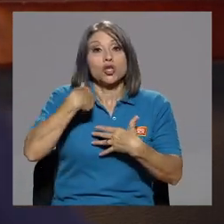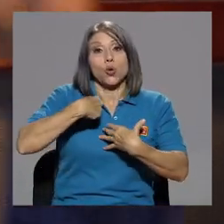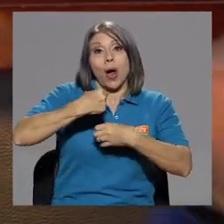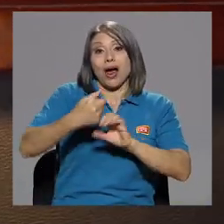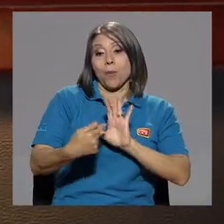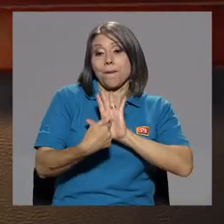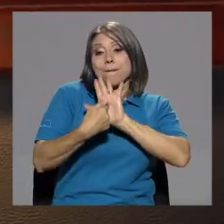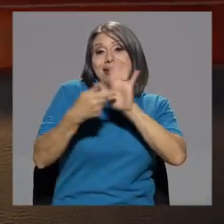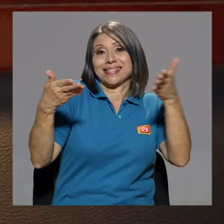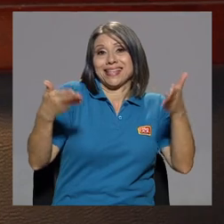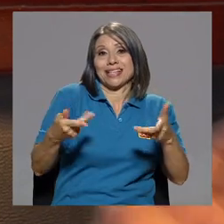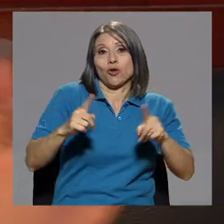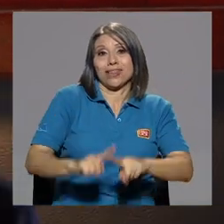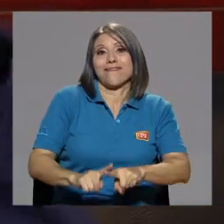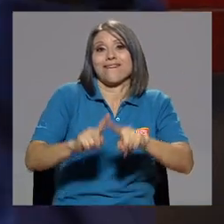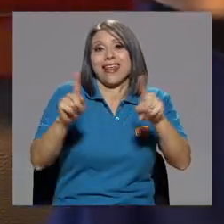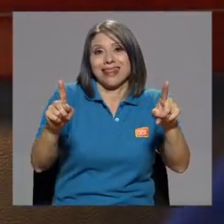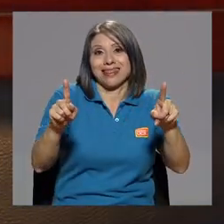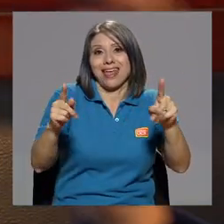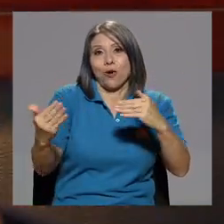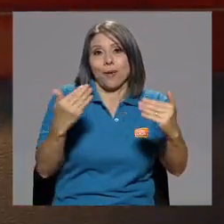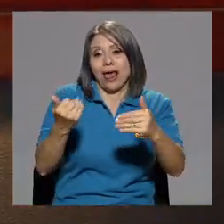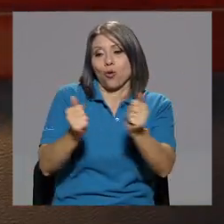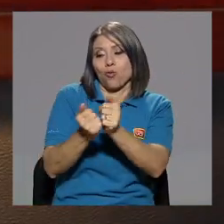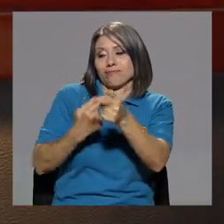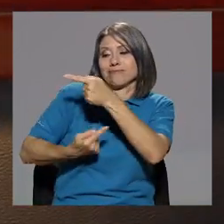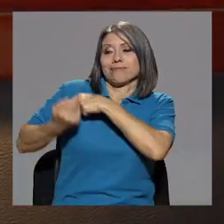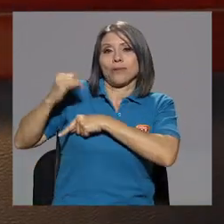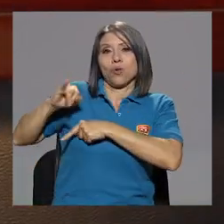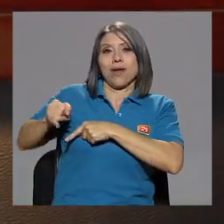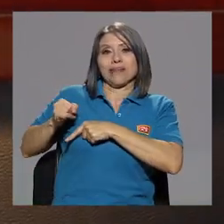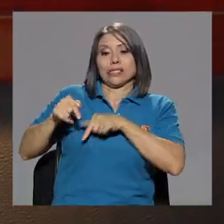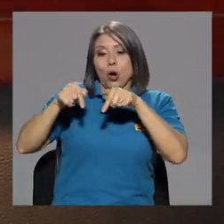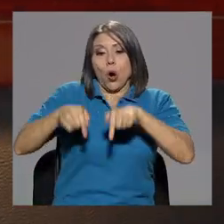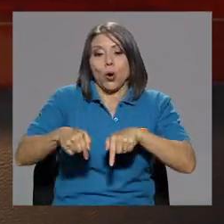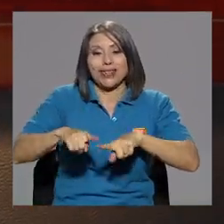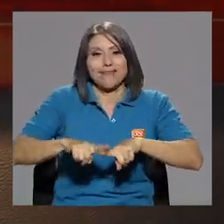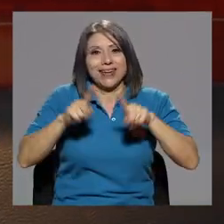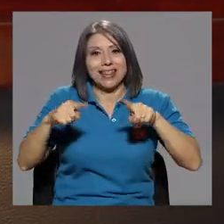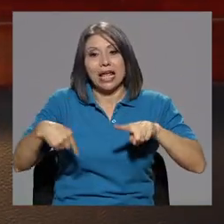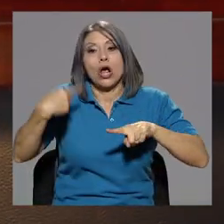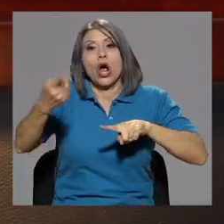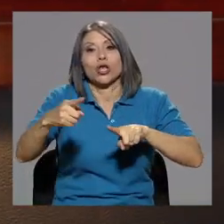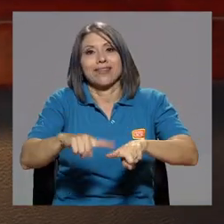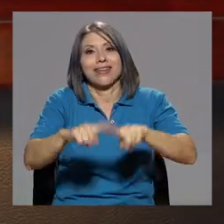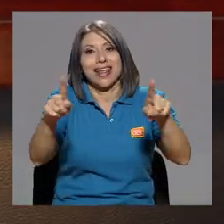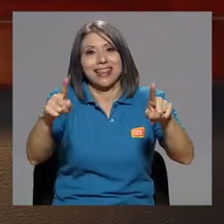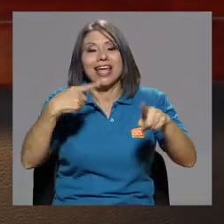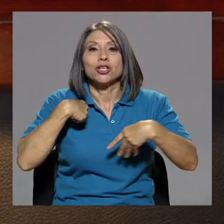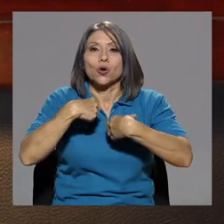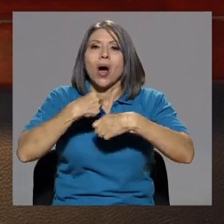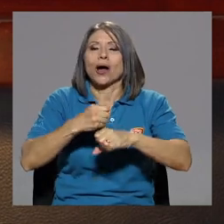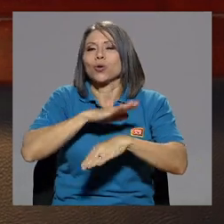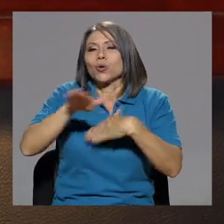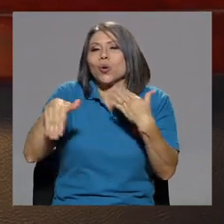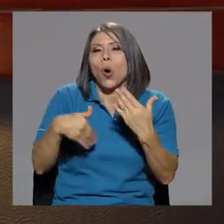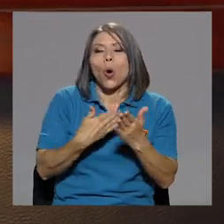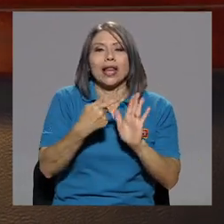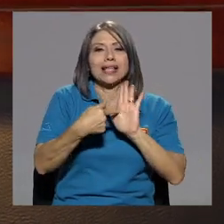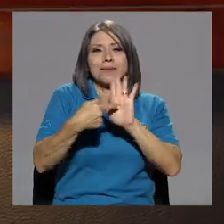diferente al jueves que pasó y al otro jueves, entonces voy haciendo los shows diferentes, con canciones nuevas que